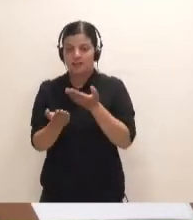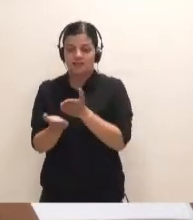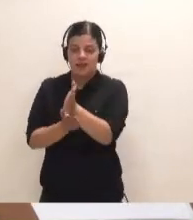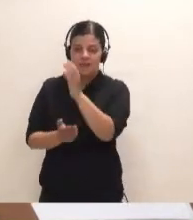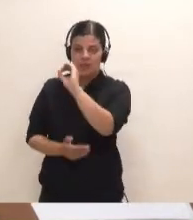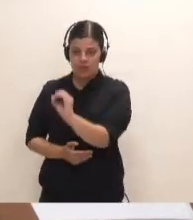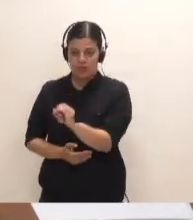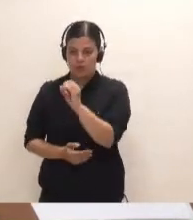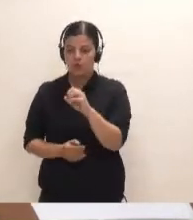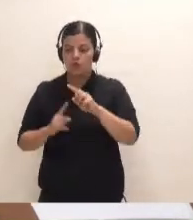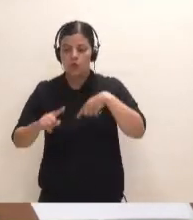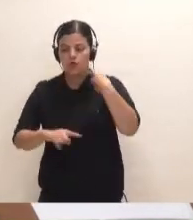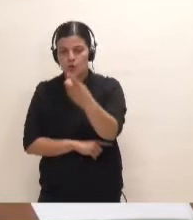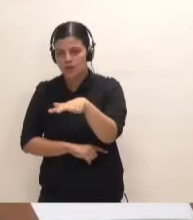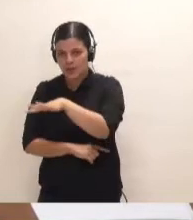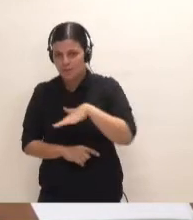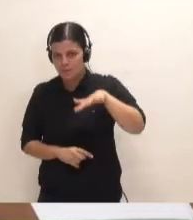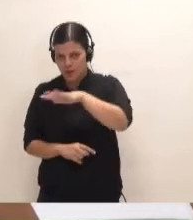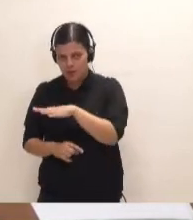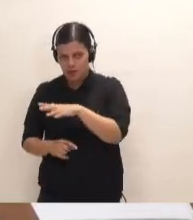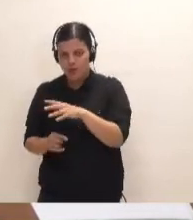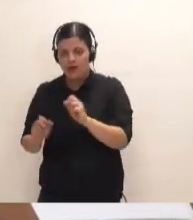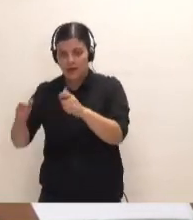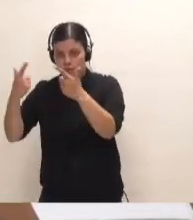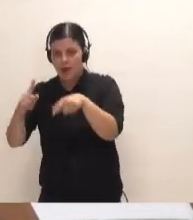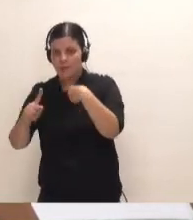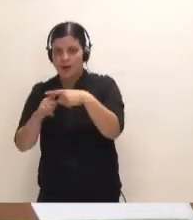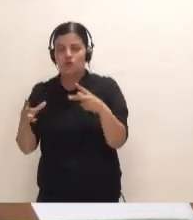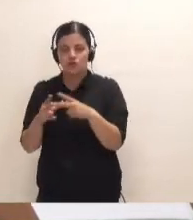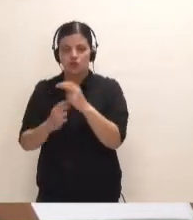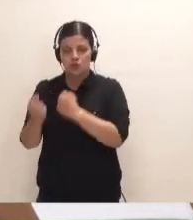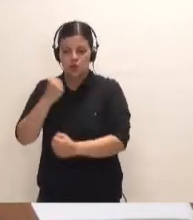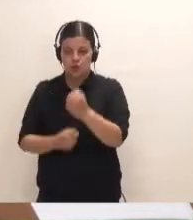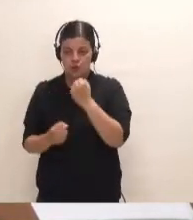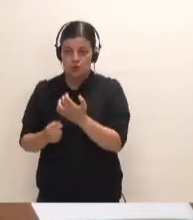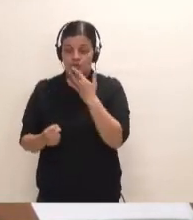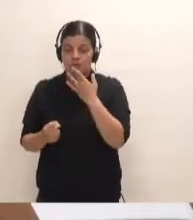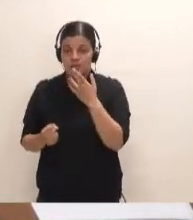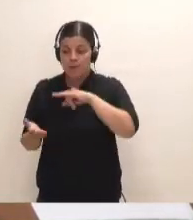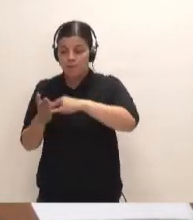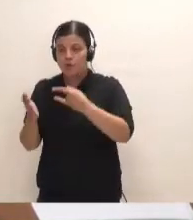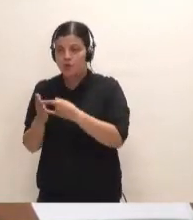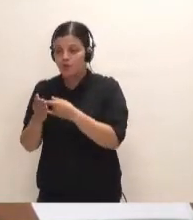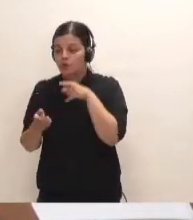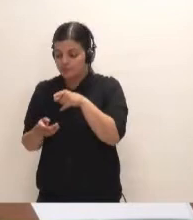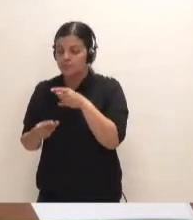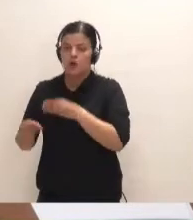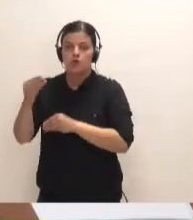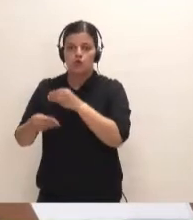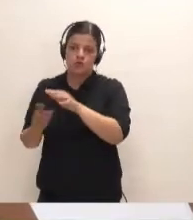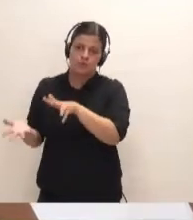valoran las consecuencias en el medio, medio natural y medio socioeconómico, derivadas de la no ejecución del proyecto objeto de estudio.